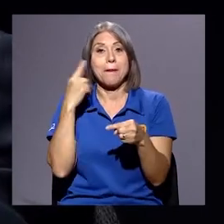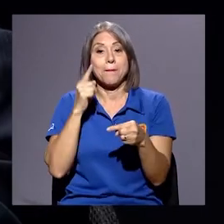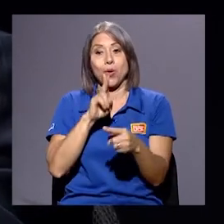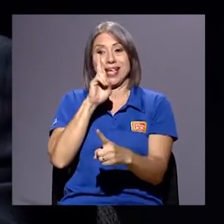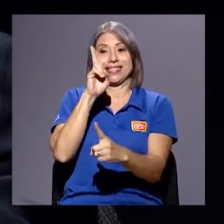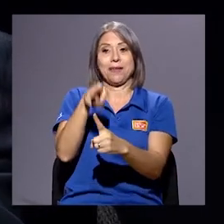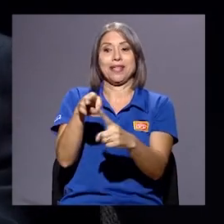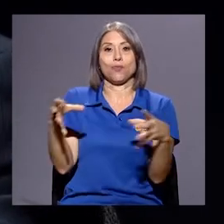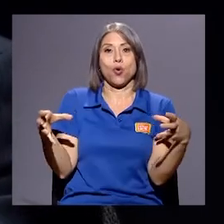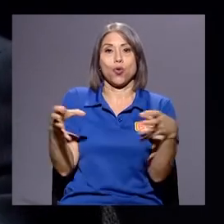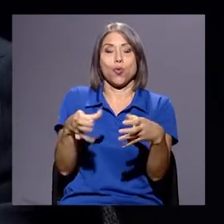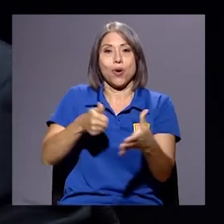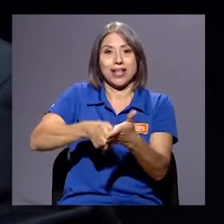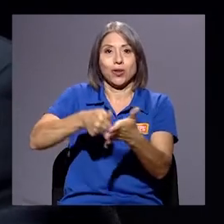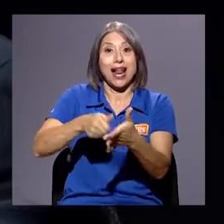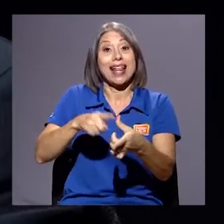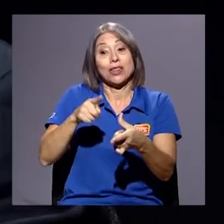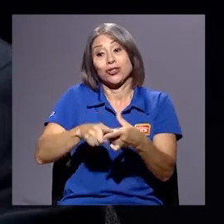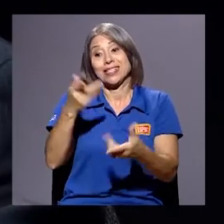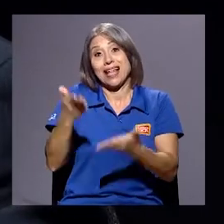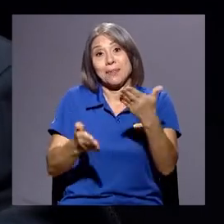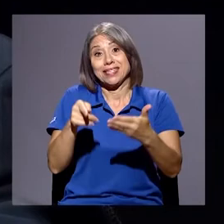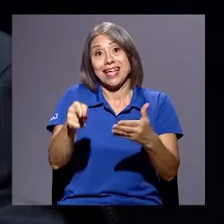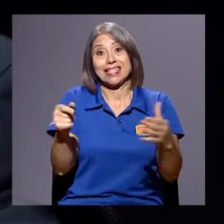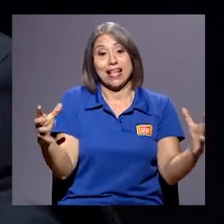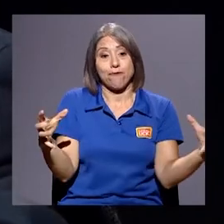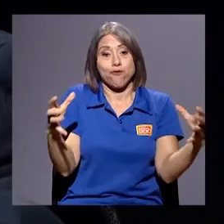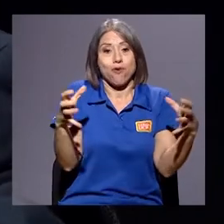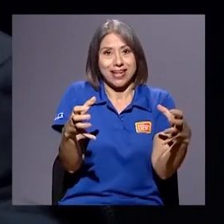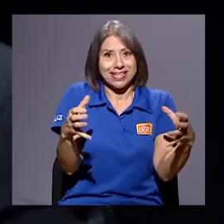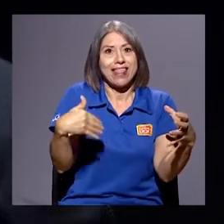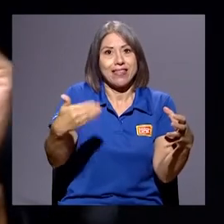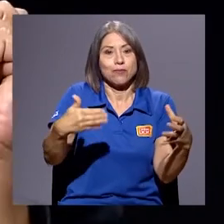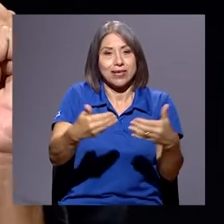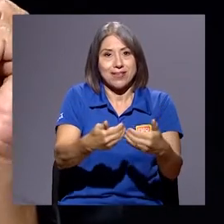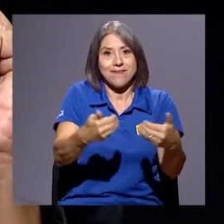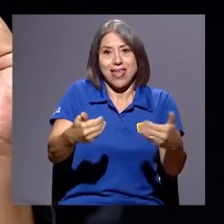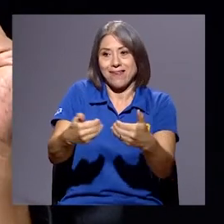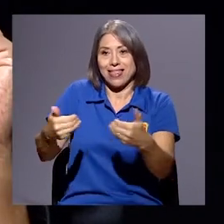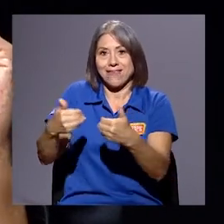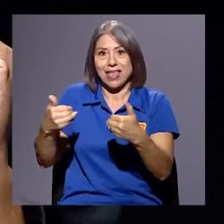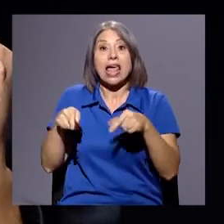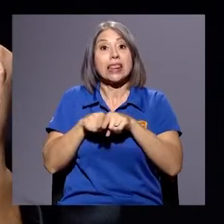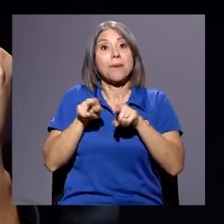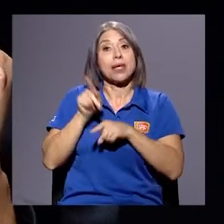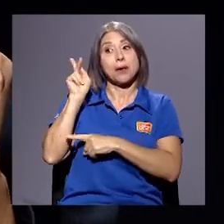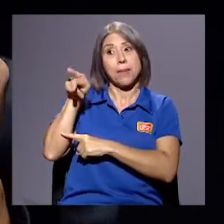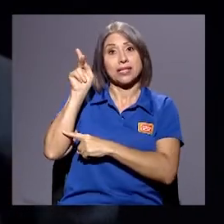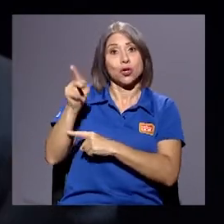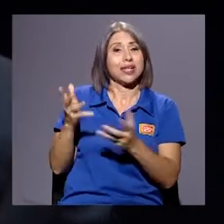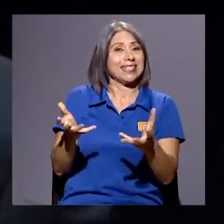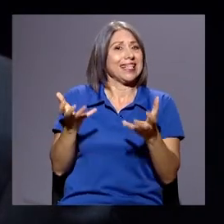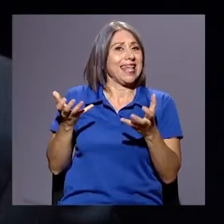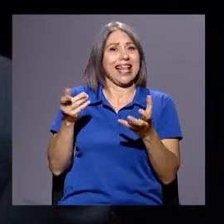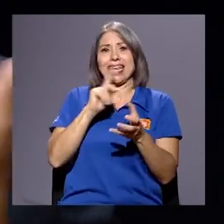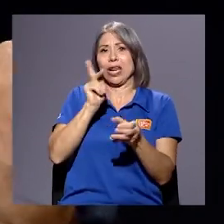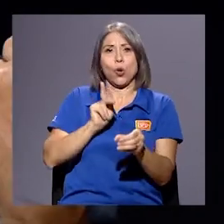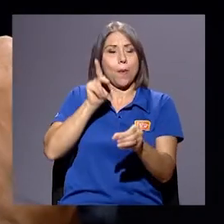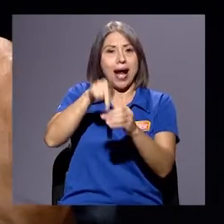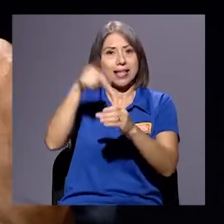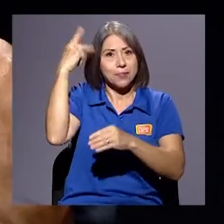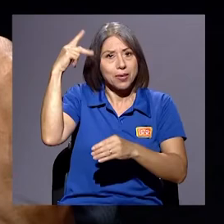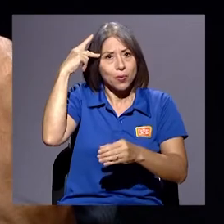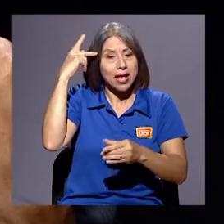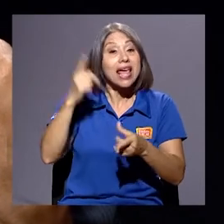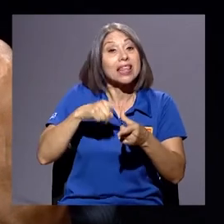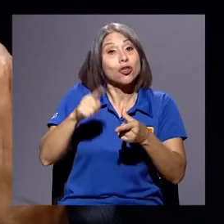probablemente esa fuerza va a ir dividida. Y si además un grupo de pastores está diciendo que no se vaya en esas condiciones, entonces, lo que pasó